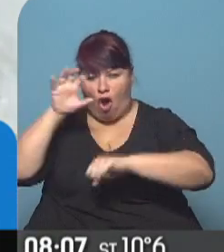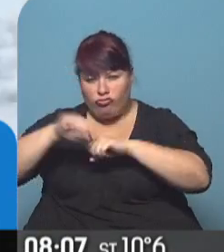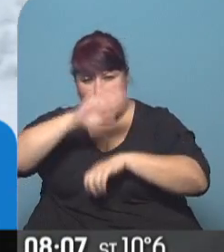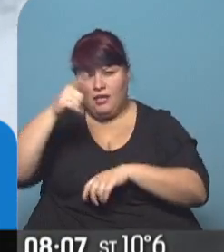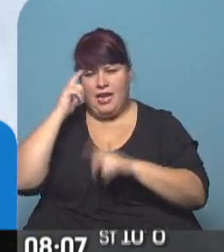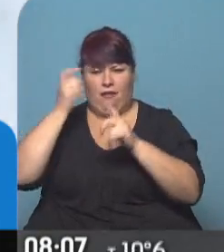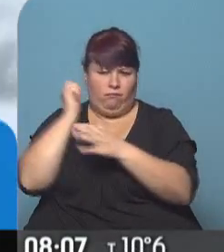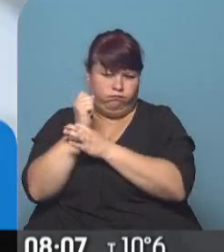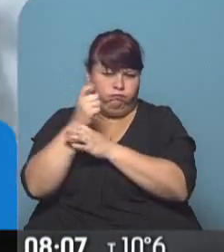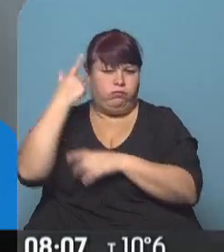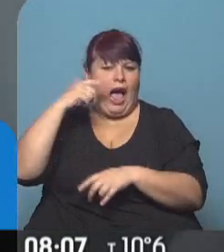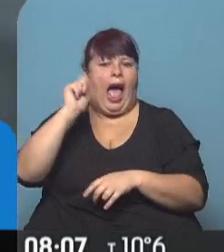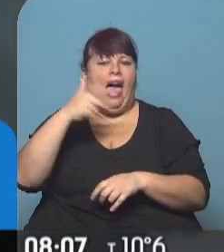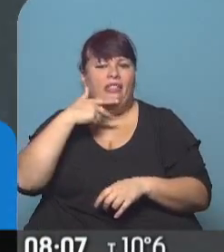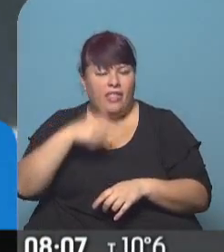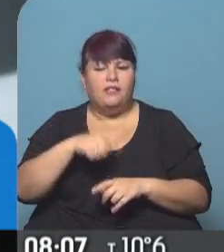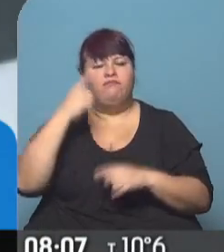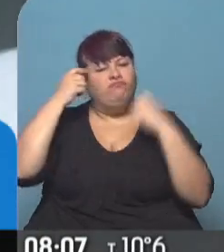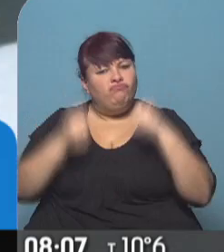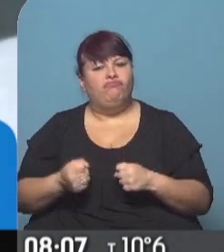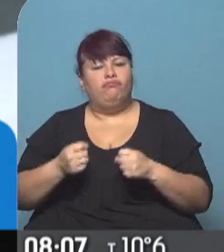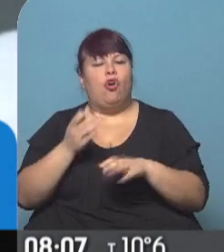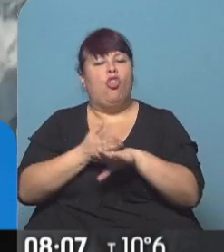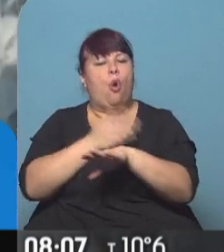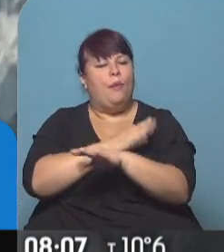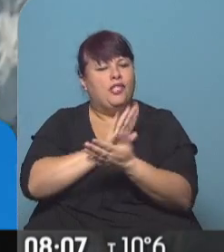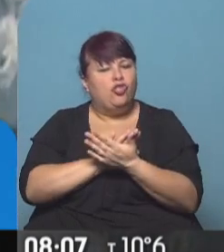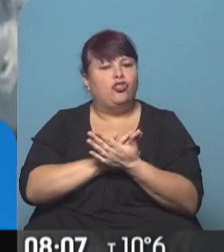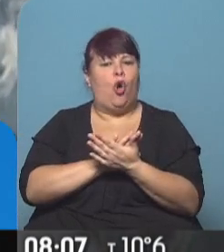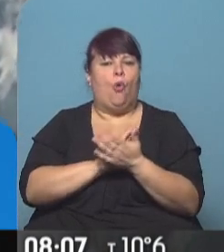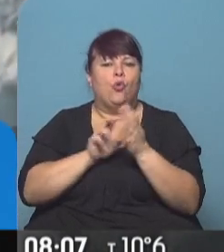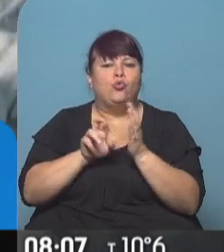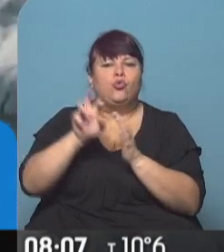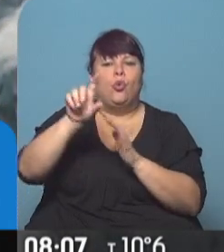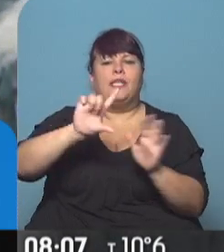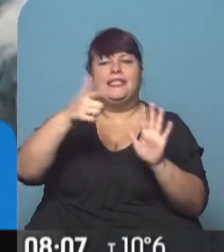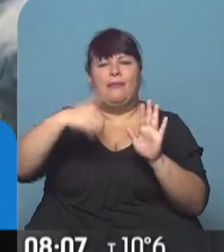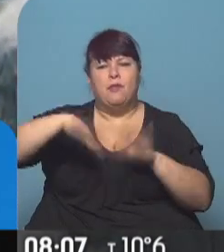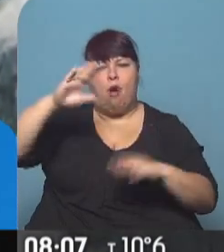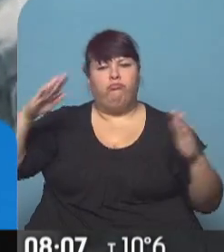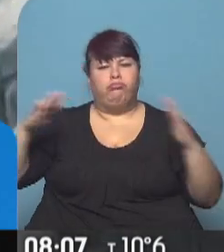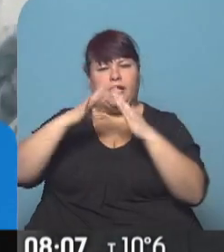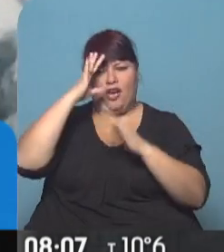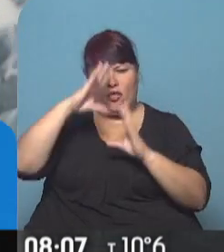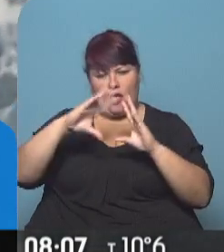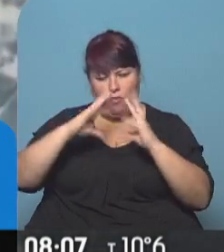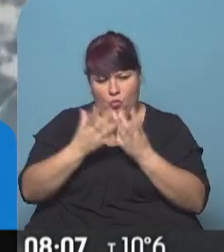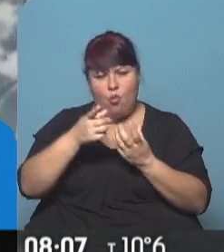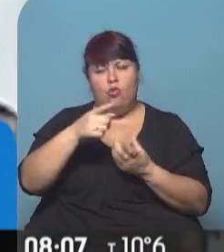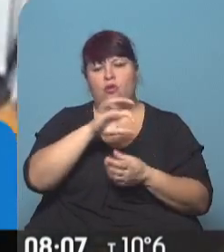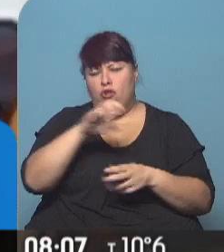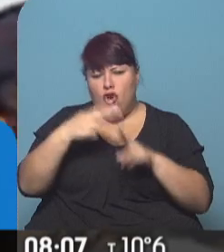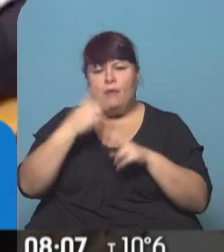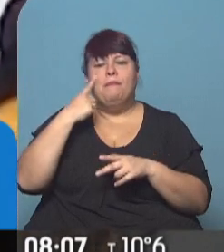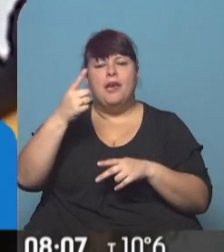experiencia de haber escalado los Andes, se proponen hacer un documental del ascenso al séptimo pico más alto del mundo, el Daulaguiri con casi